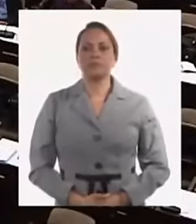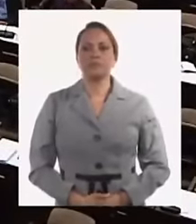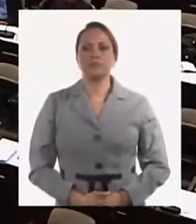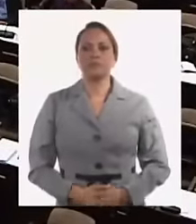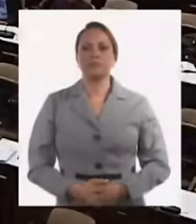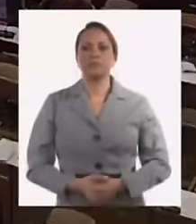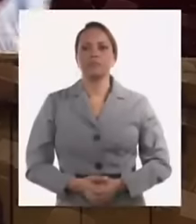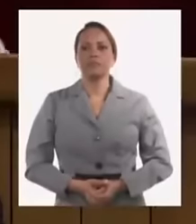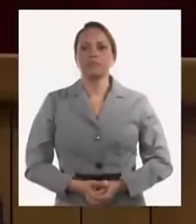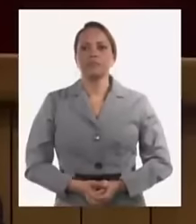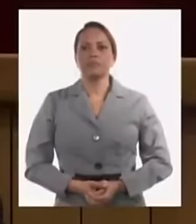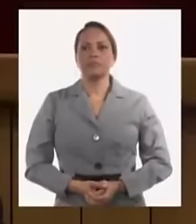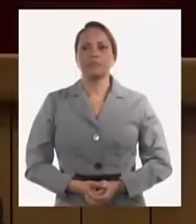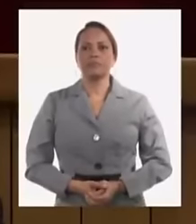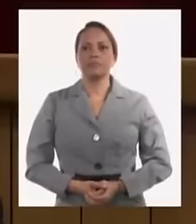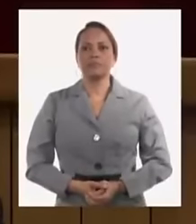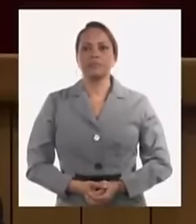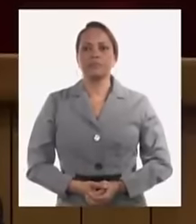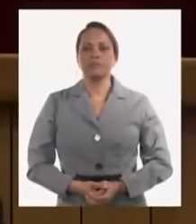nosotros